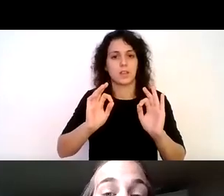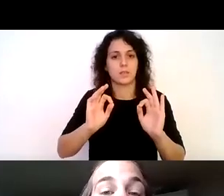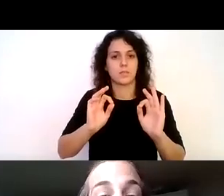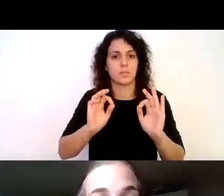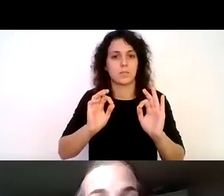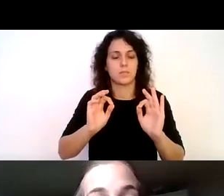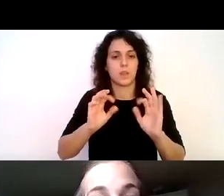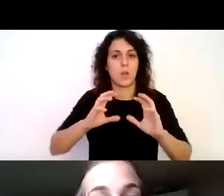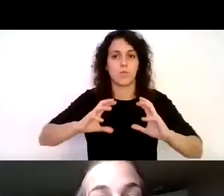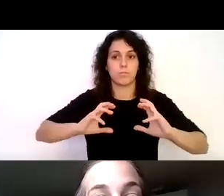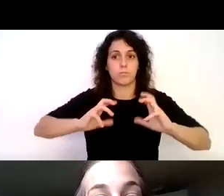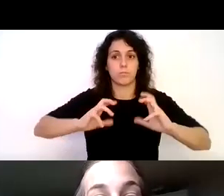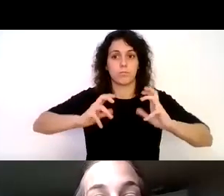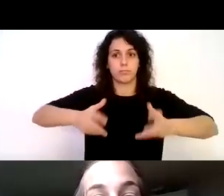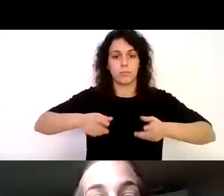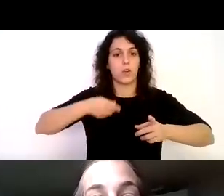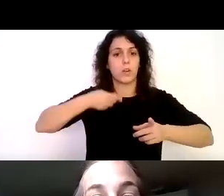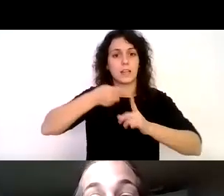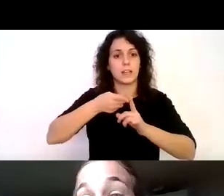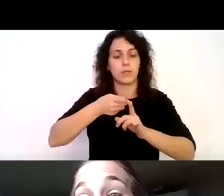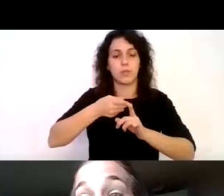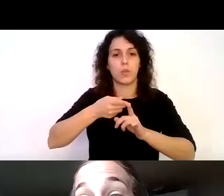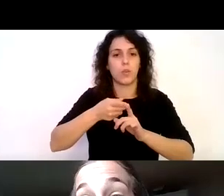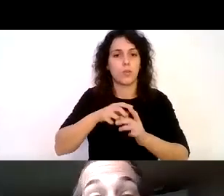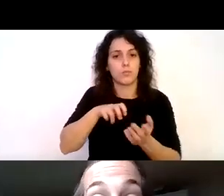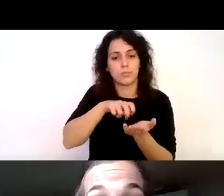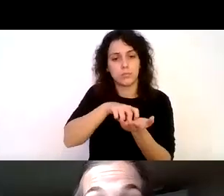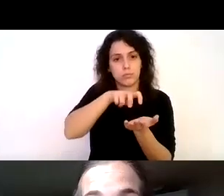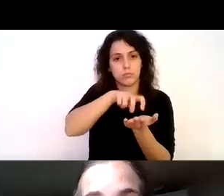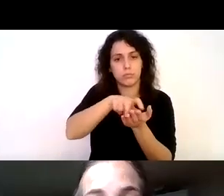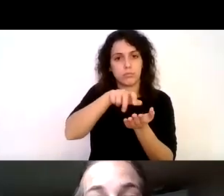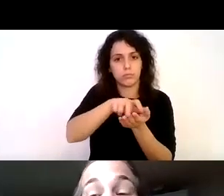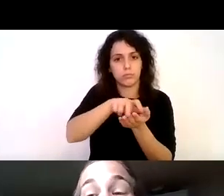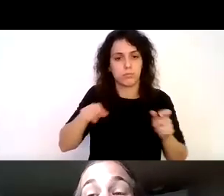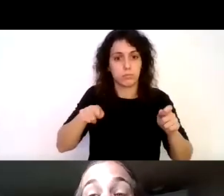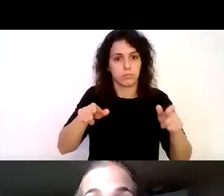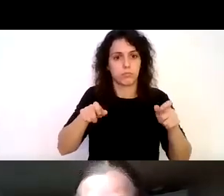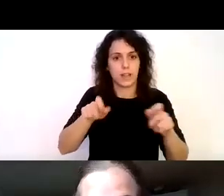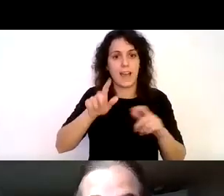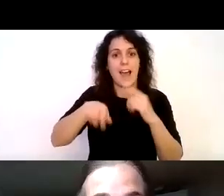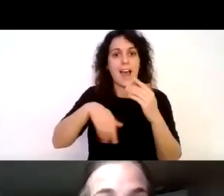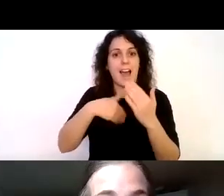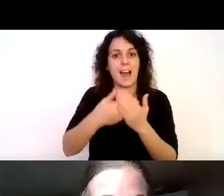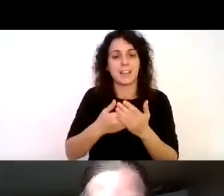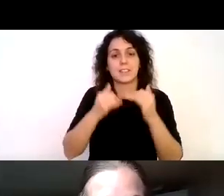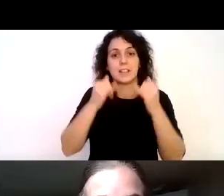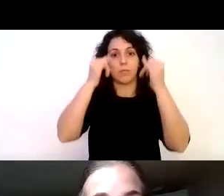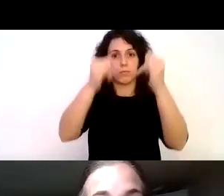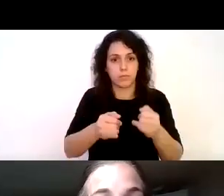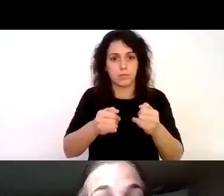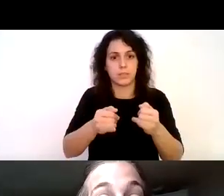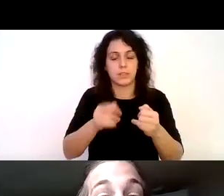alcanzamos a ir donde normalmente no tendríamos acceso